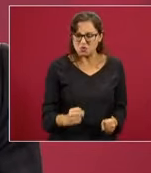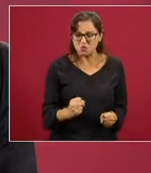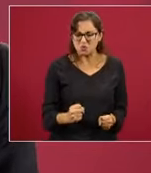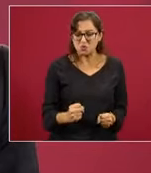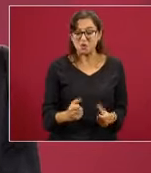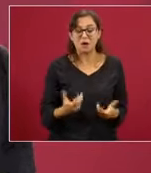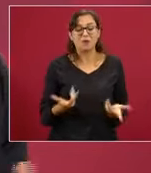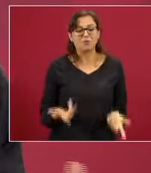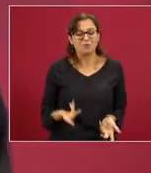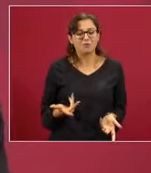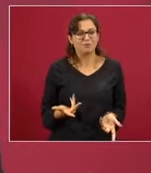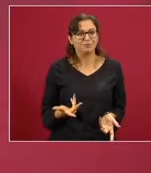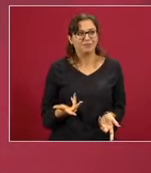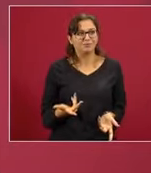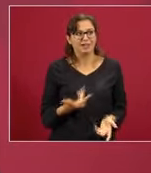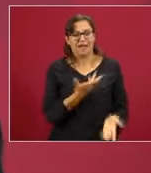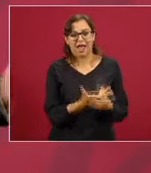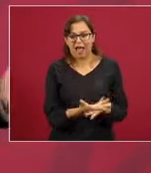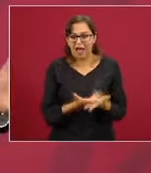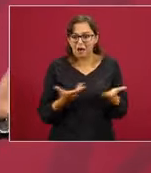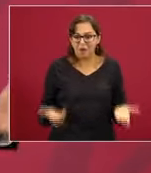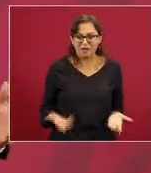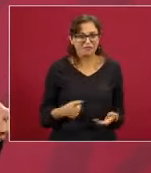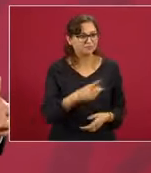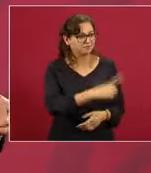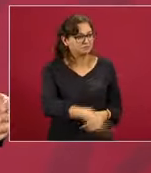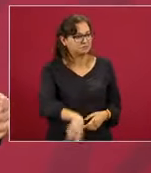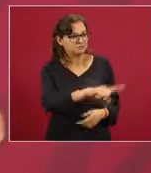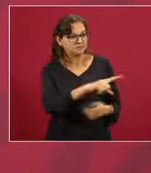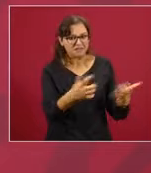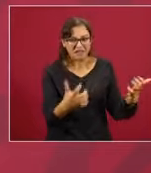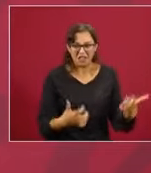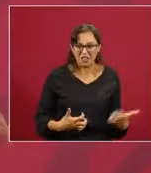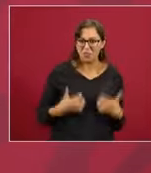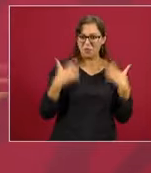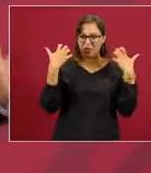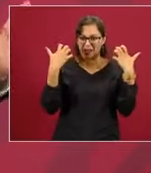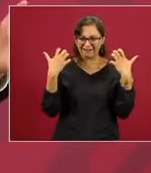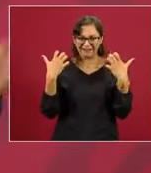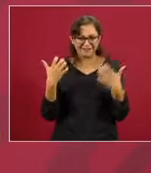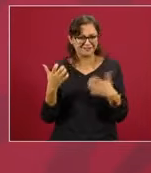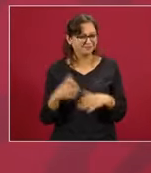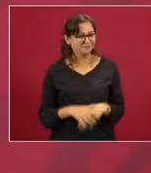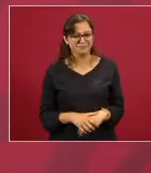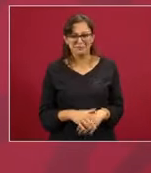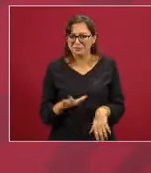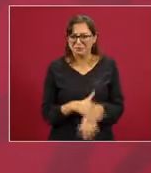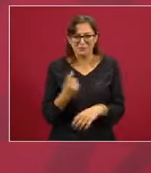¿por qué protestas? Pues no sé,